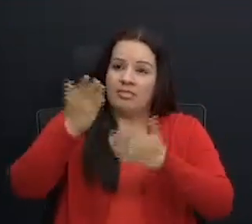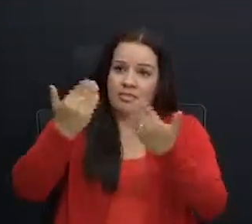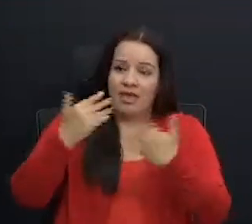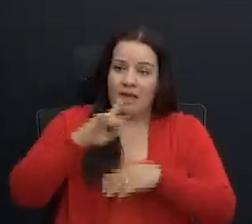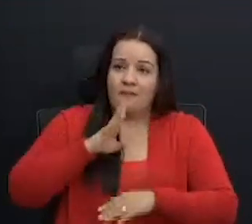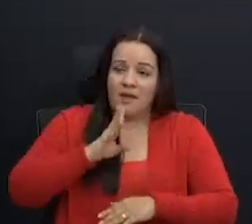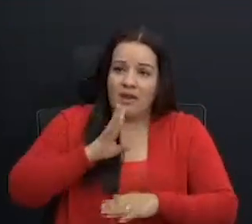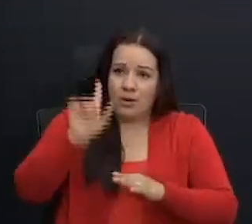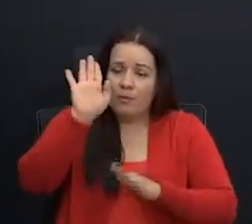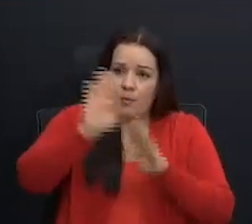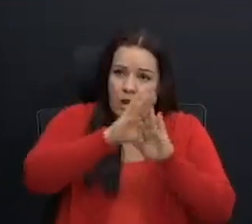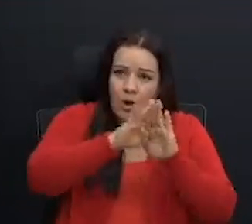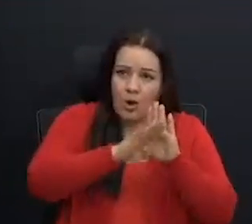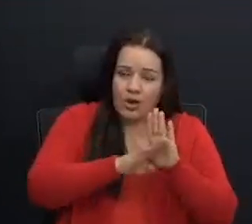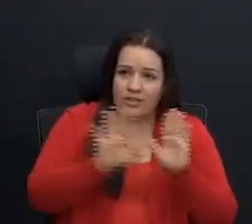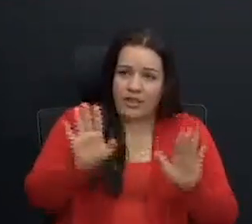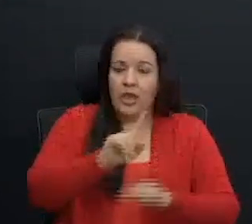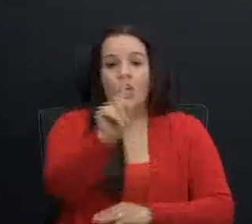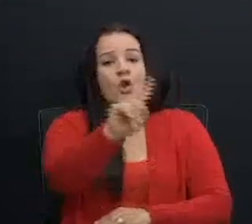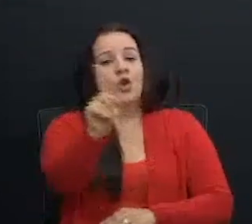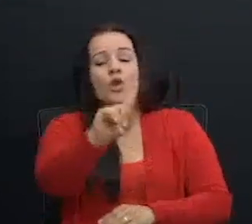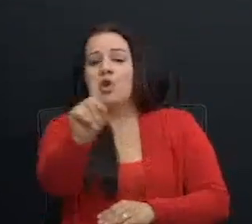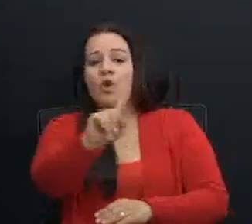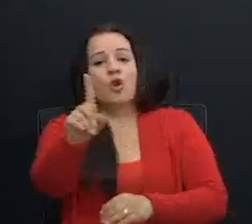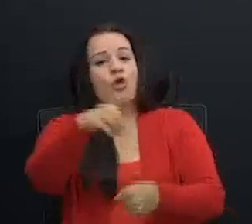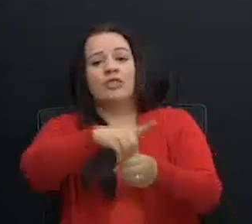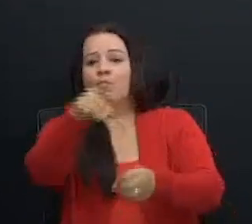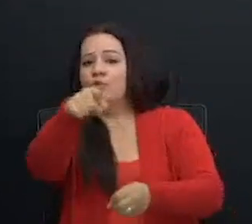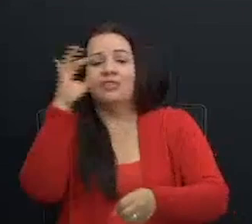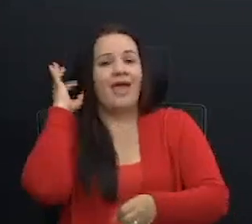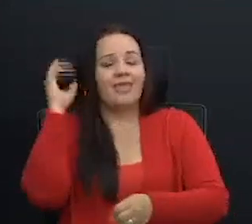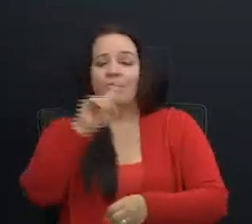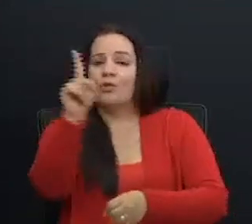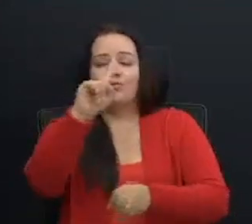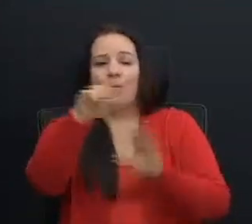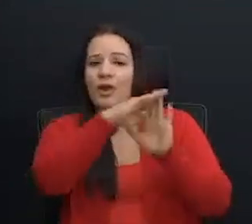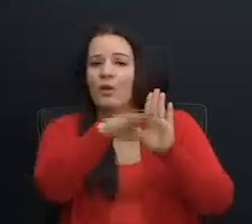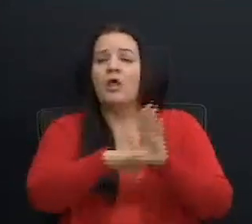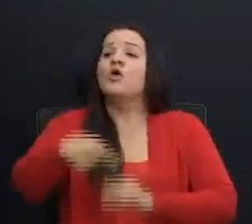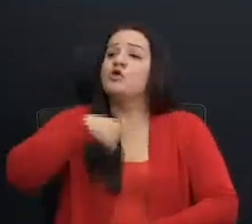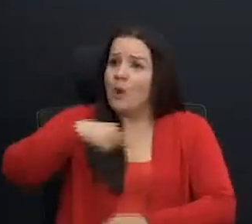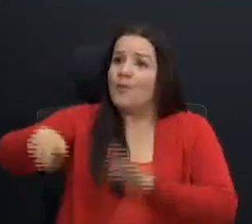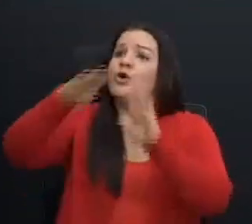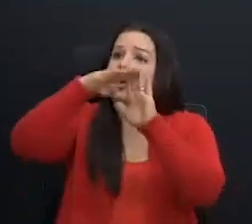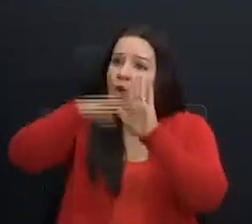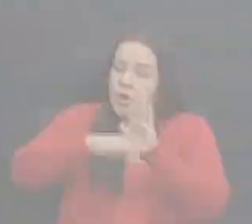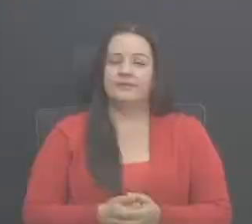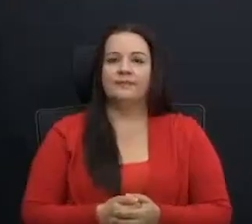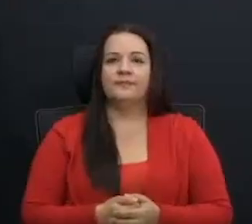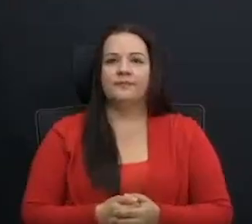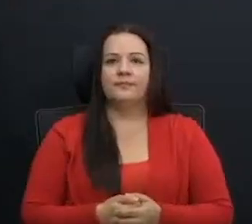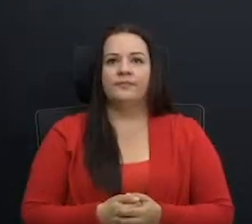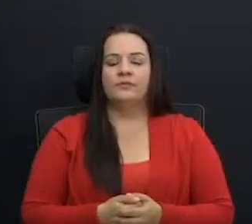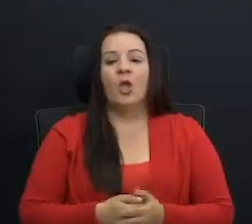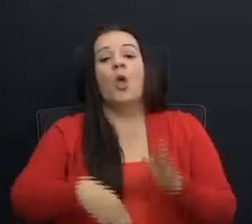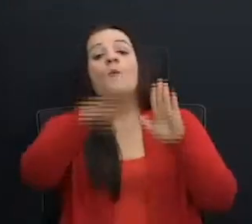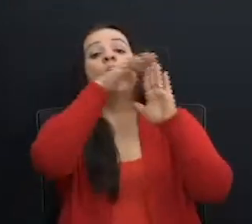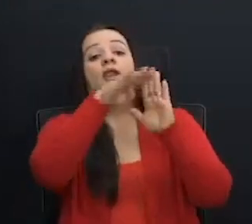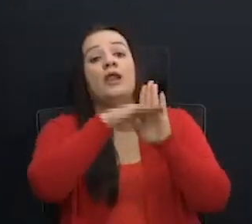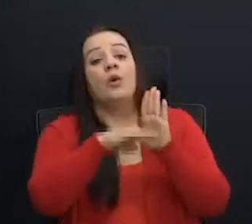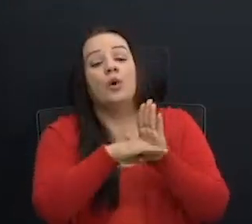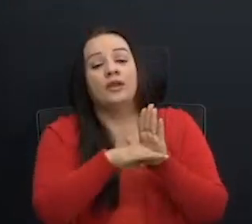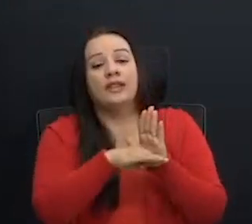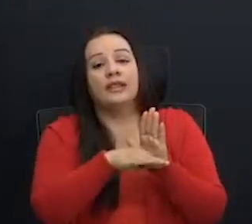el orden. Estoy por el orden. No, no, diputada, eso no es por el orden. Estoy por el Eso no es por el orden, diputada. Voy orden. Por el orden,